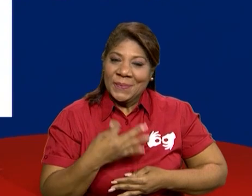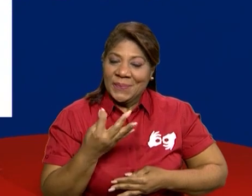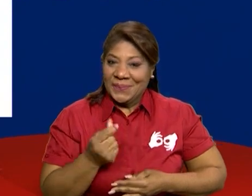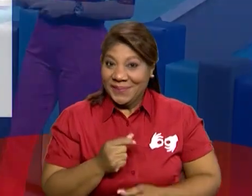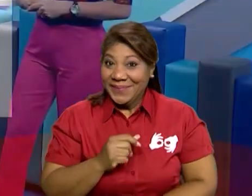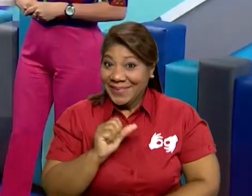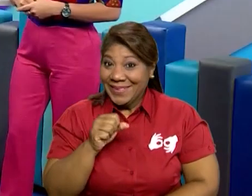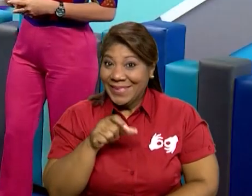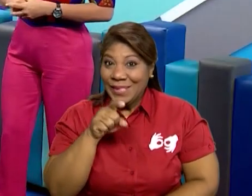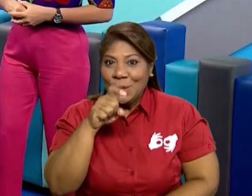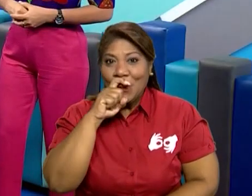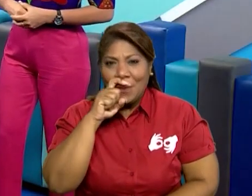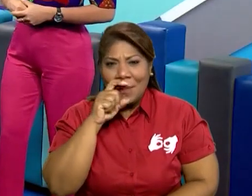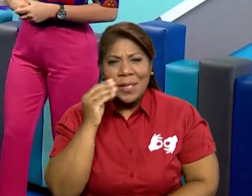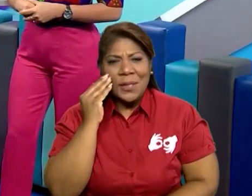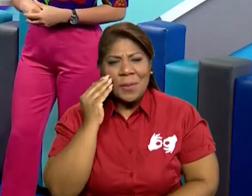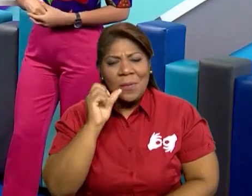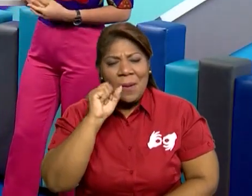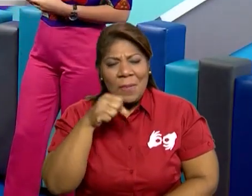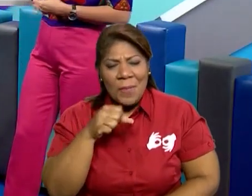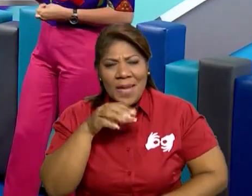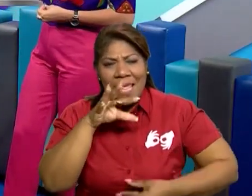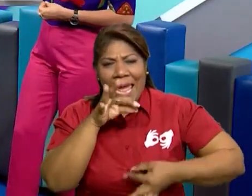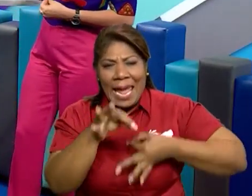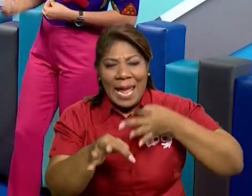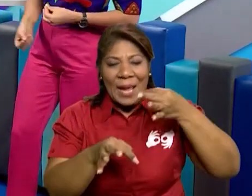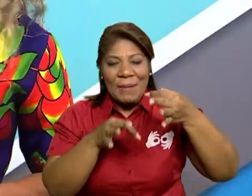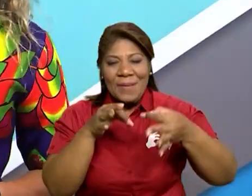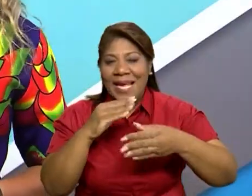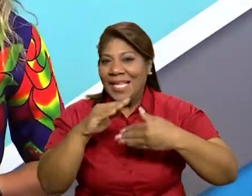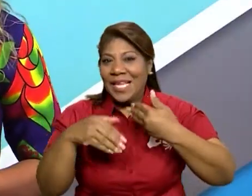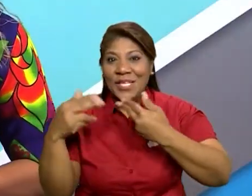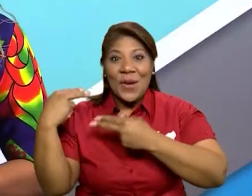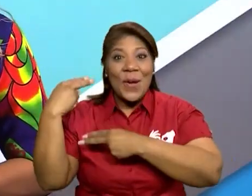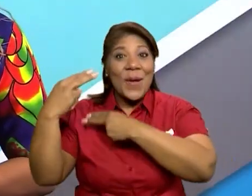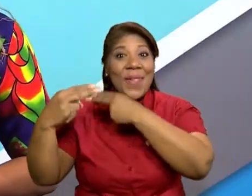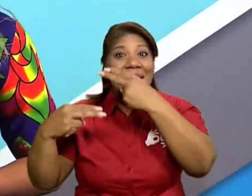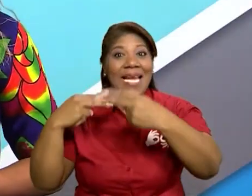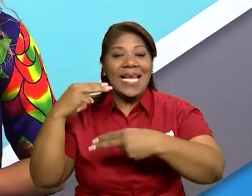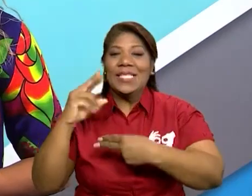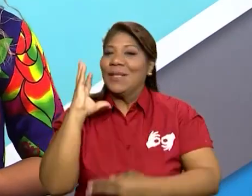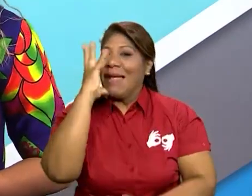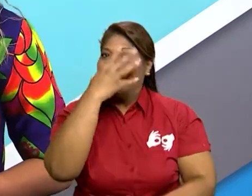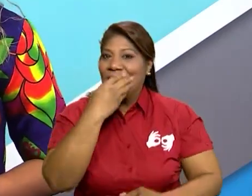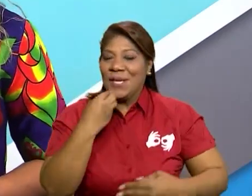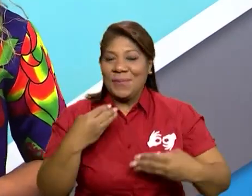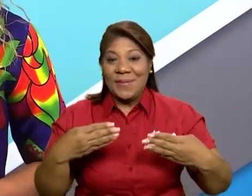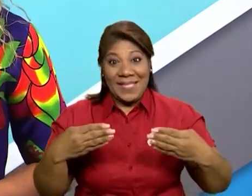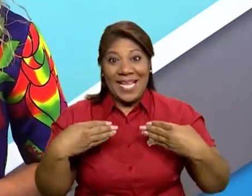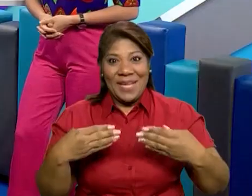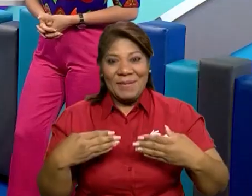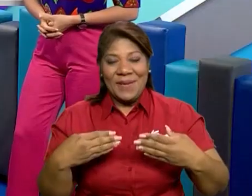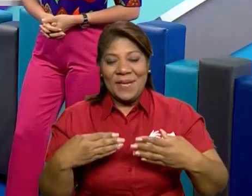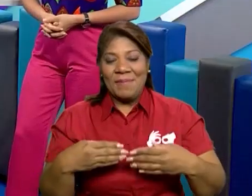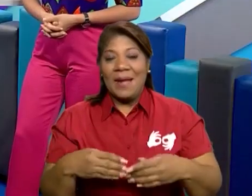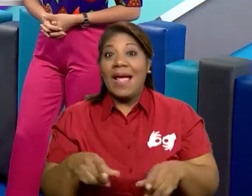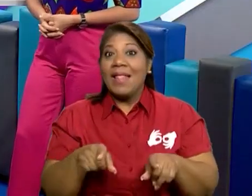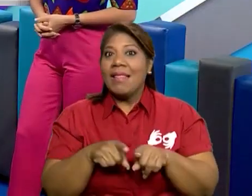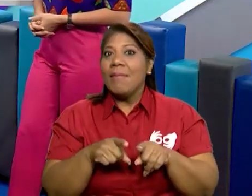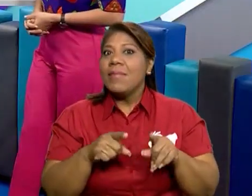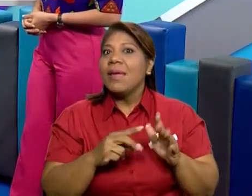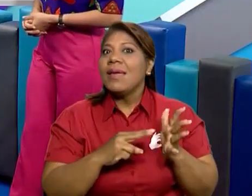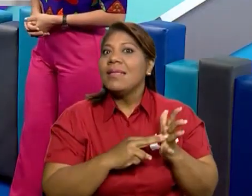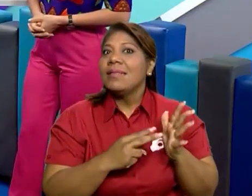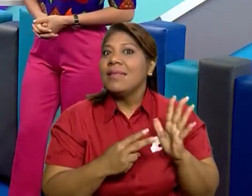padres, con sus docentes, el significado de los colores de la bandera y de las estrellas. Así es, maestra Nini.